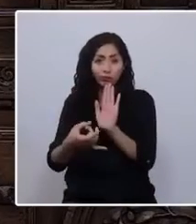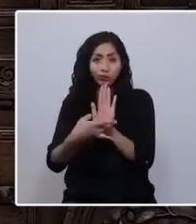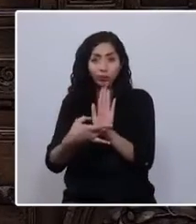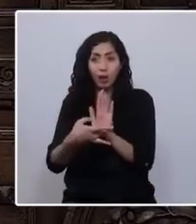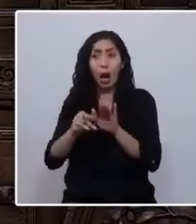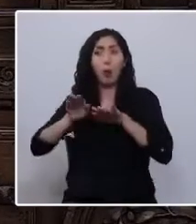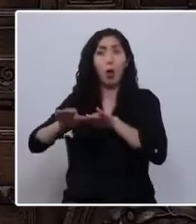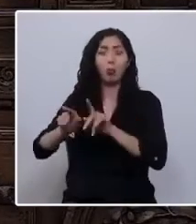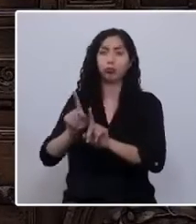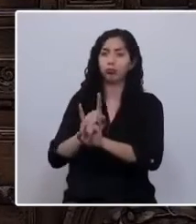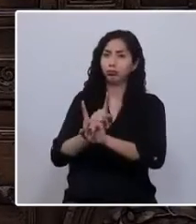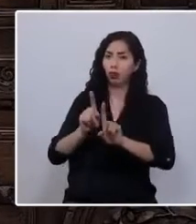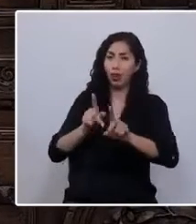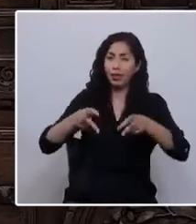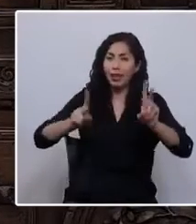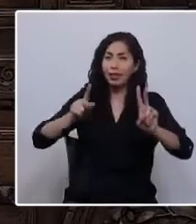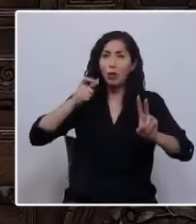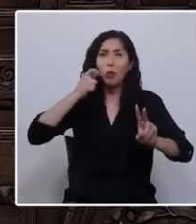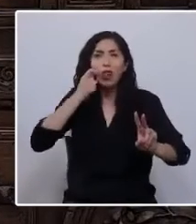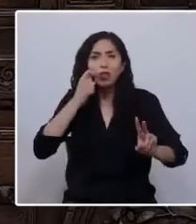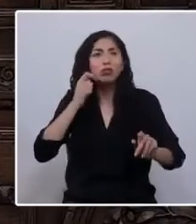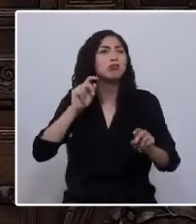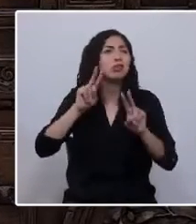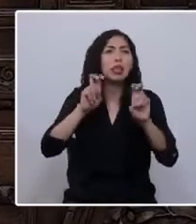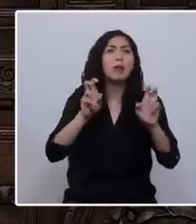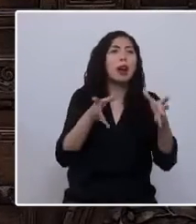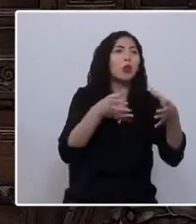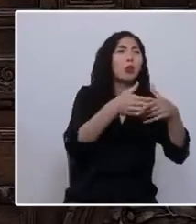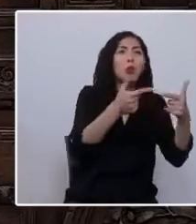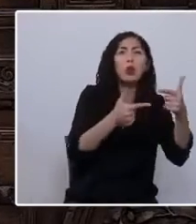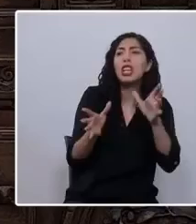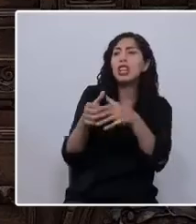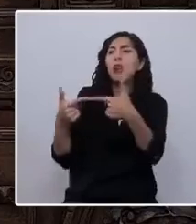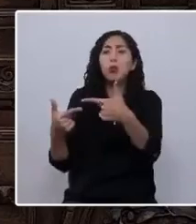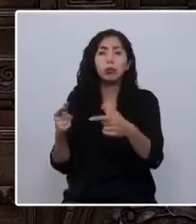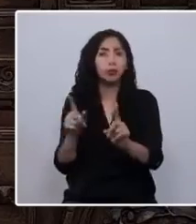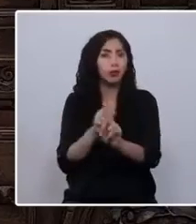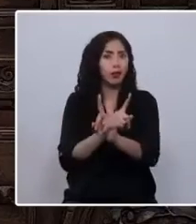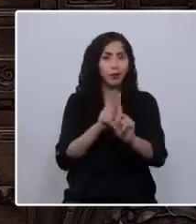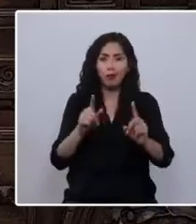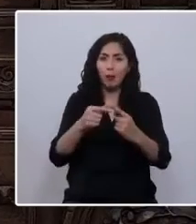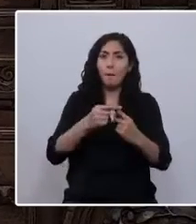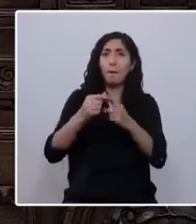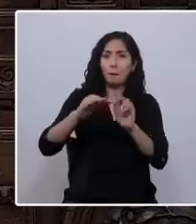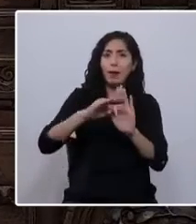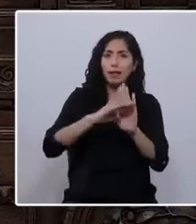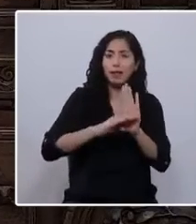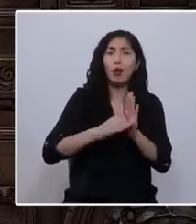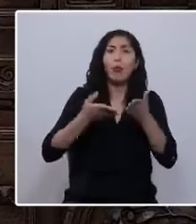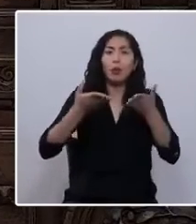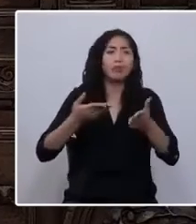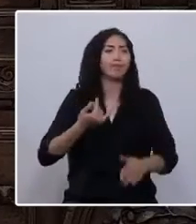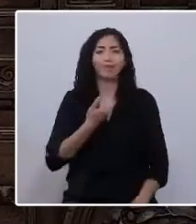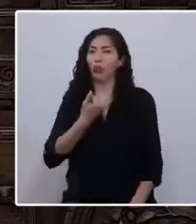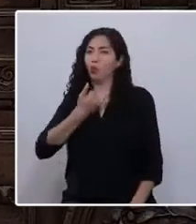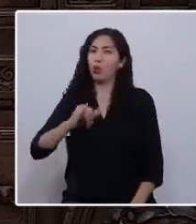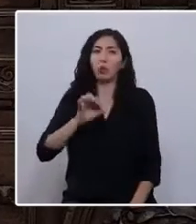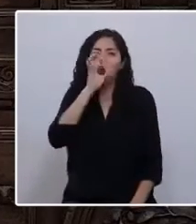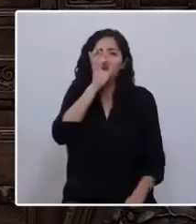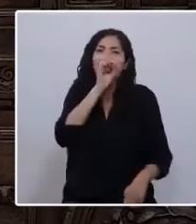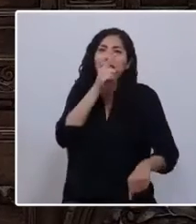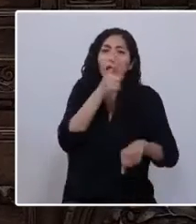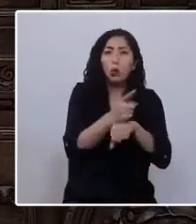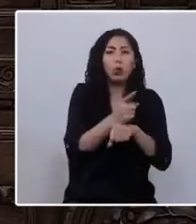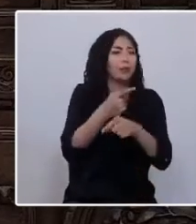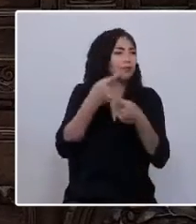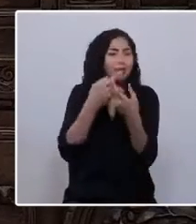humanos no son un asunto de colores, sino de principios. Por eso no me gustan las dictaduras. Ninguna dictadura.